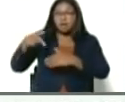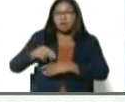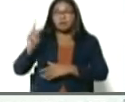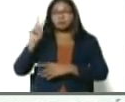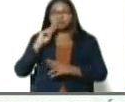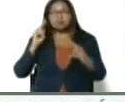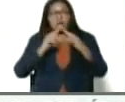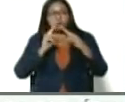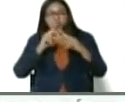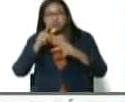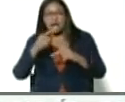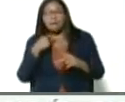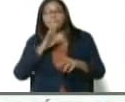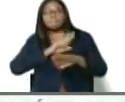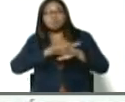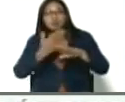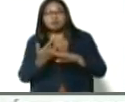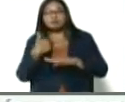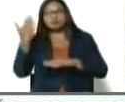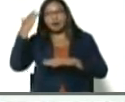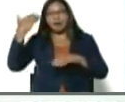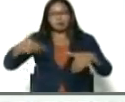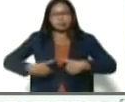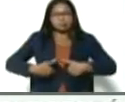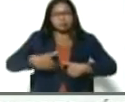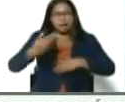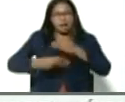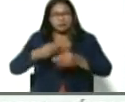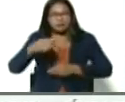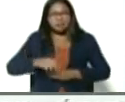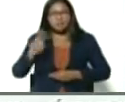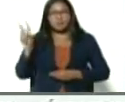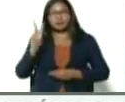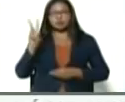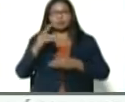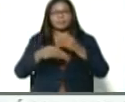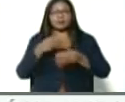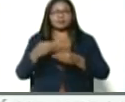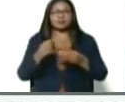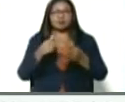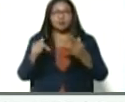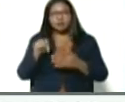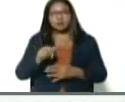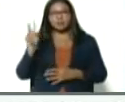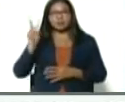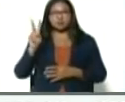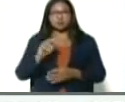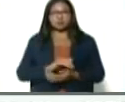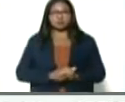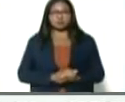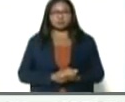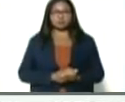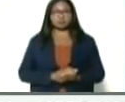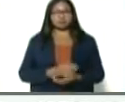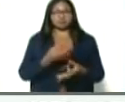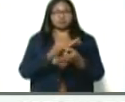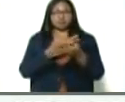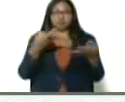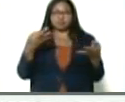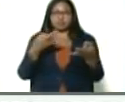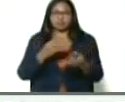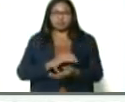porque reconoce el envío y el empuje que tiene hoy la ganadería Caprina y Ovina en nuestro país. Excelente.